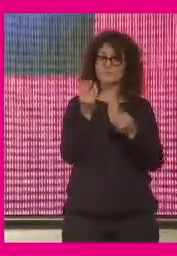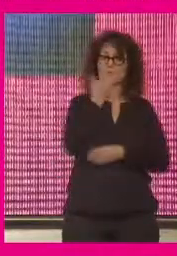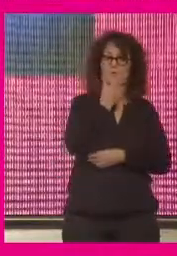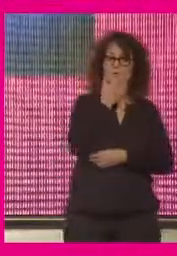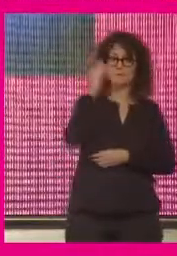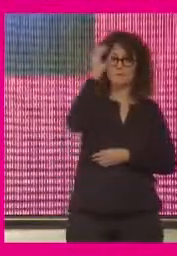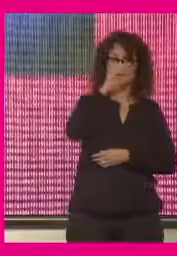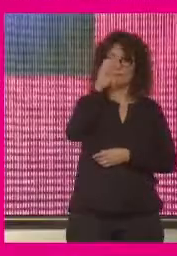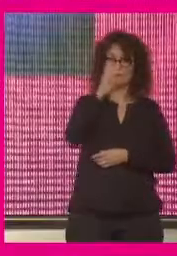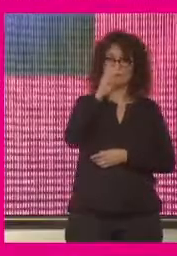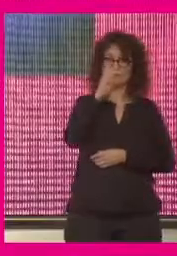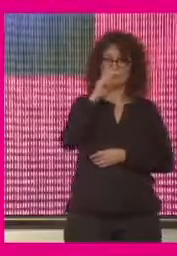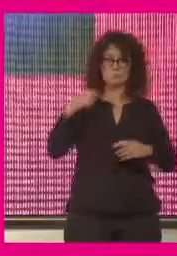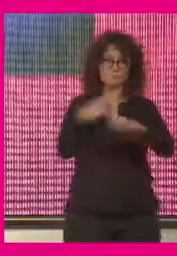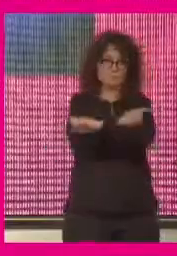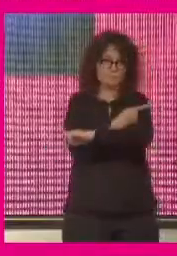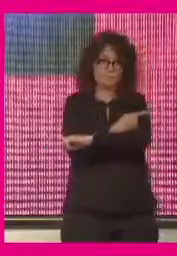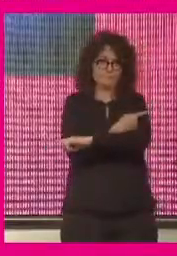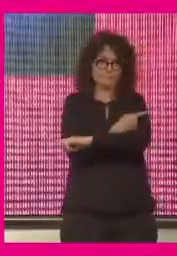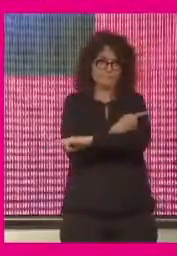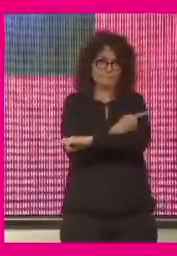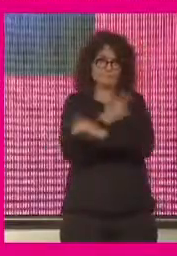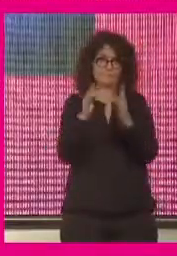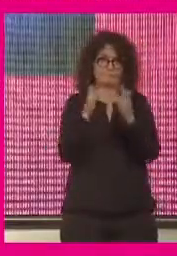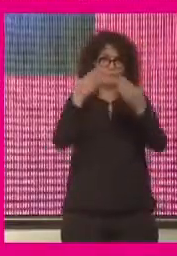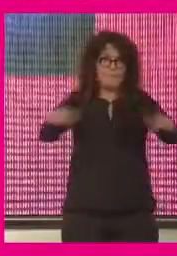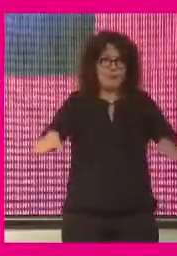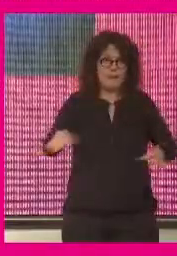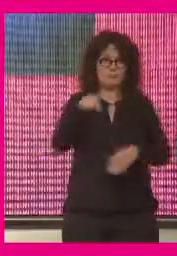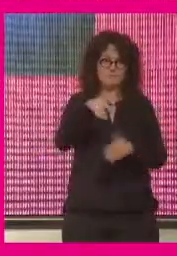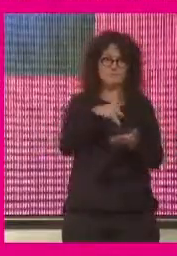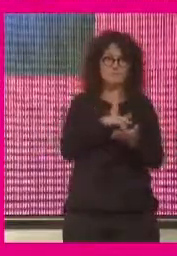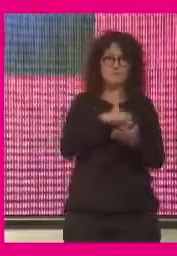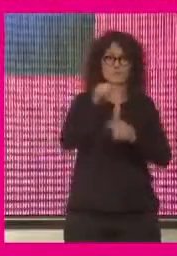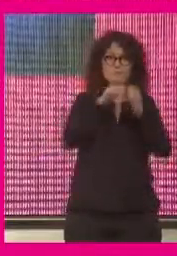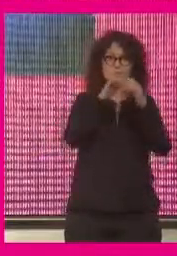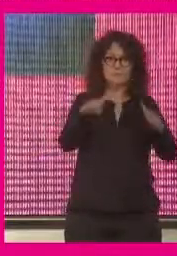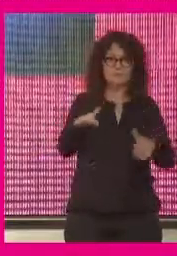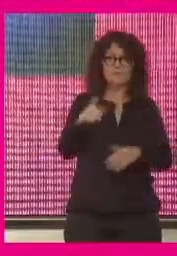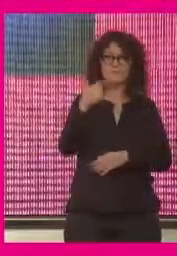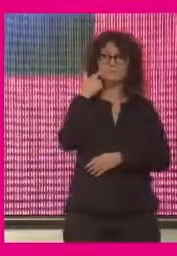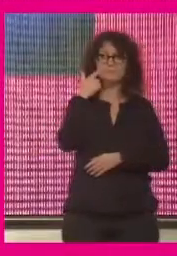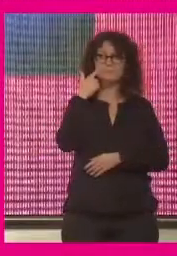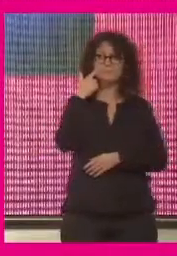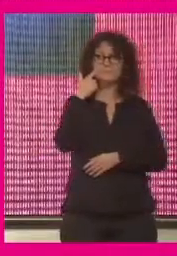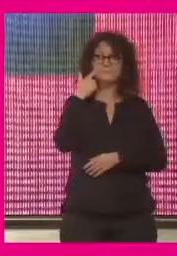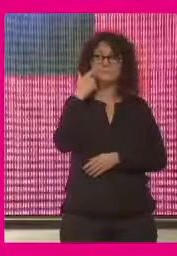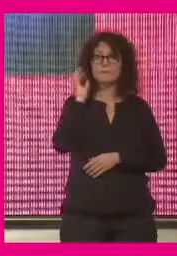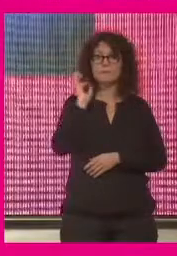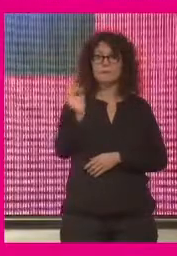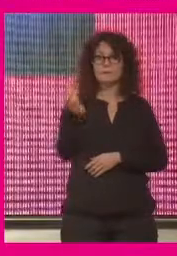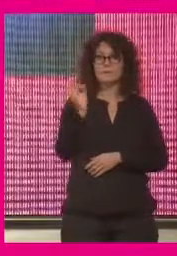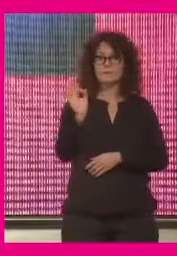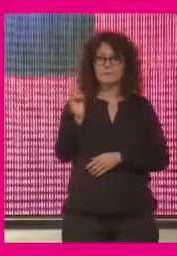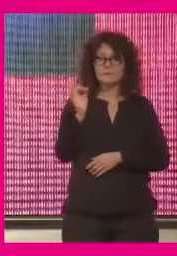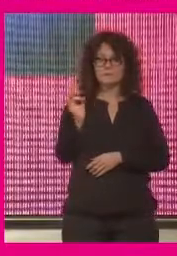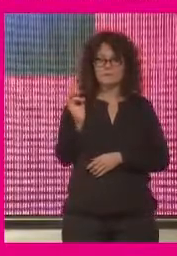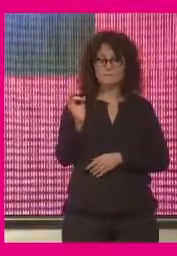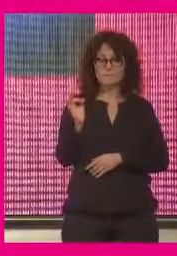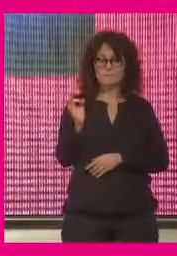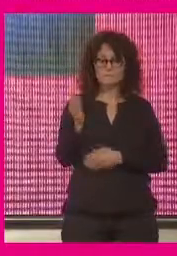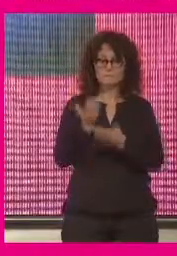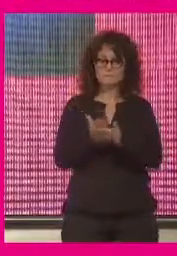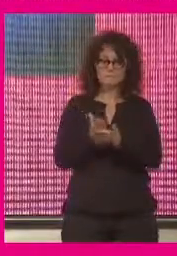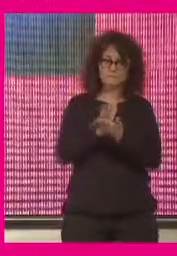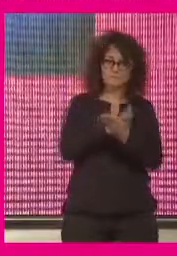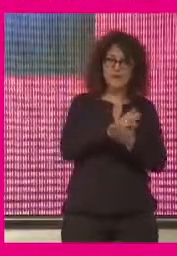y eso lo estamos padeciendo en la pandemia es verdad que por un lado estamos disfrutando a